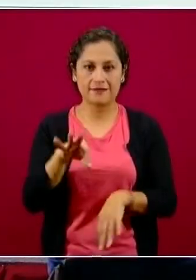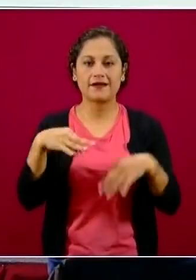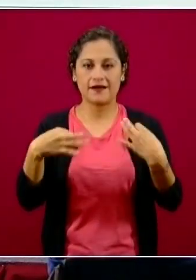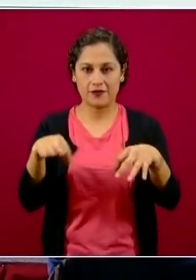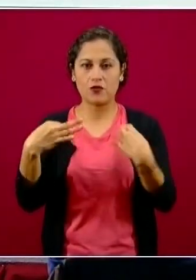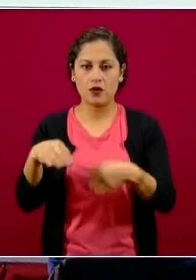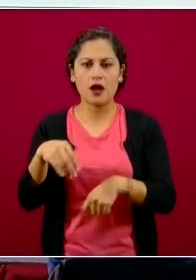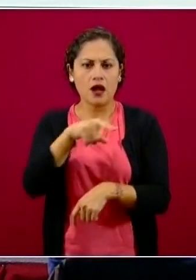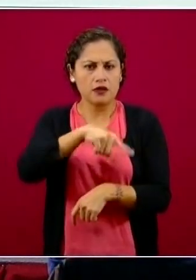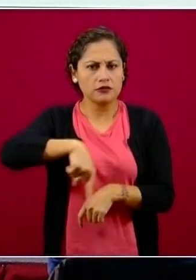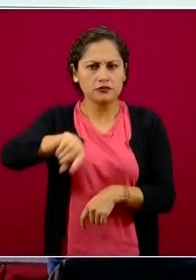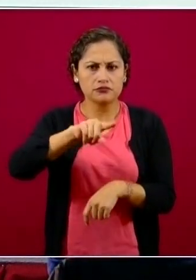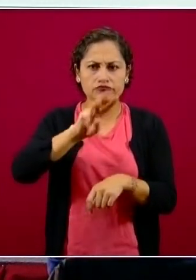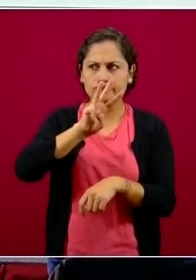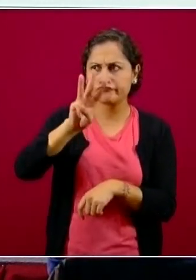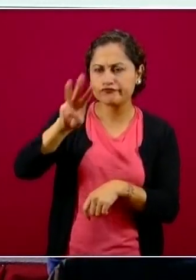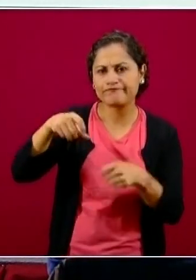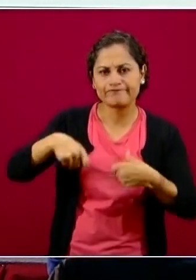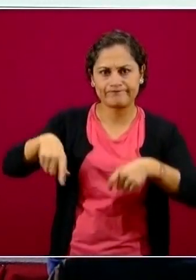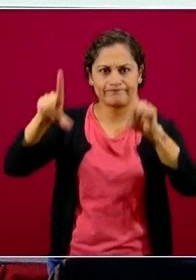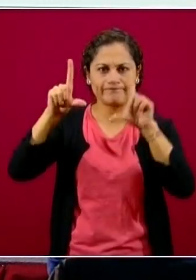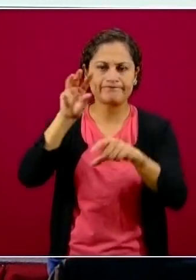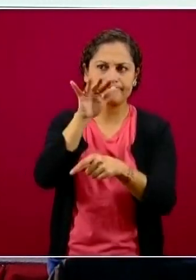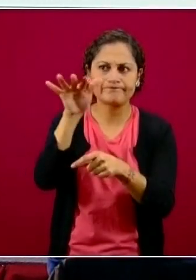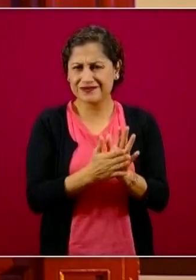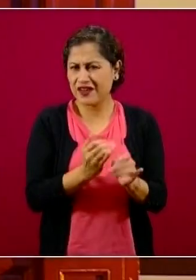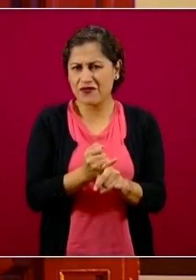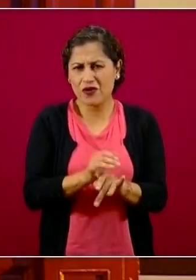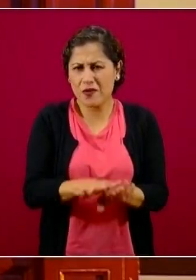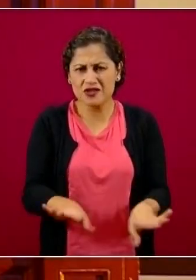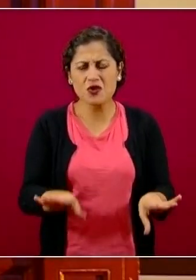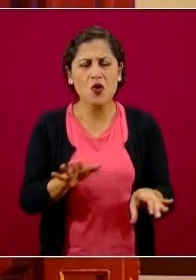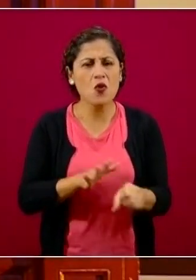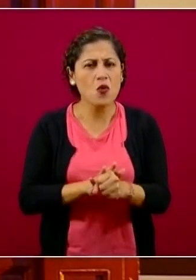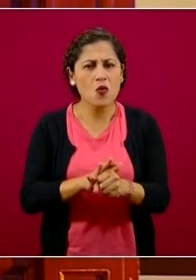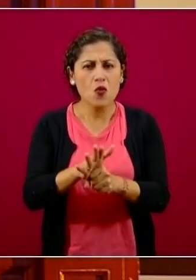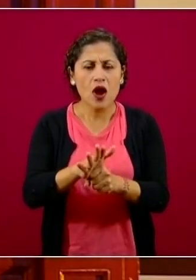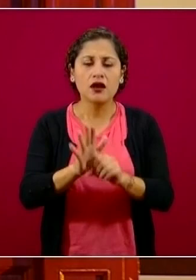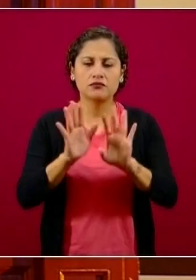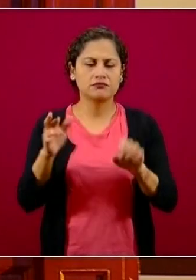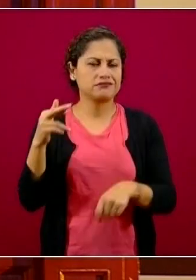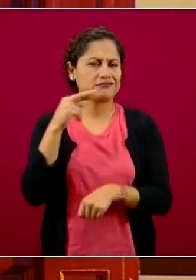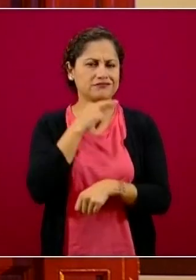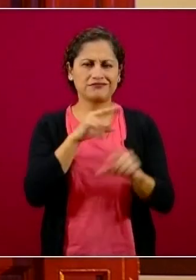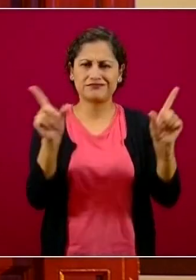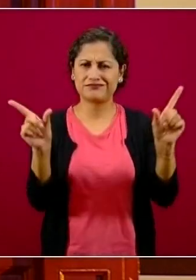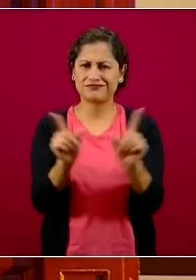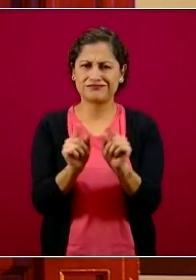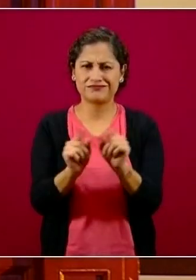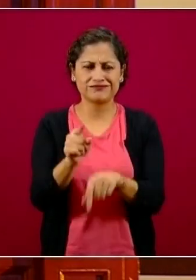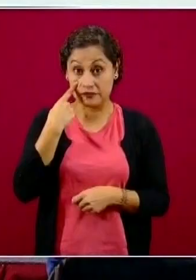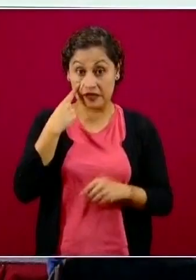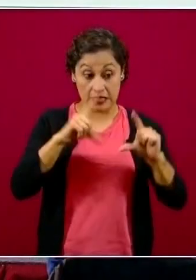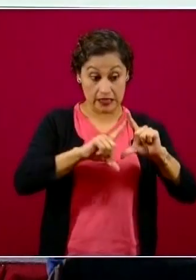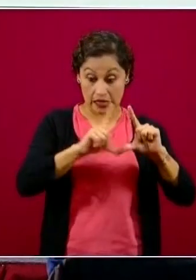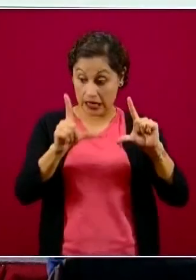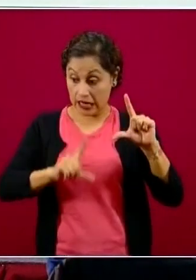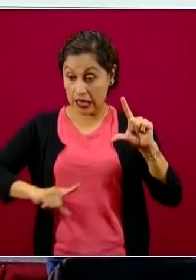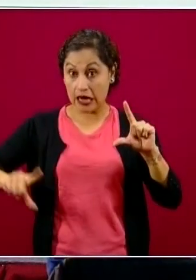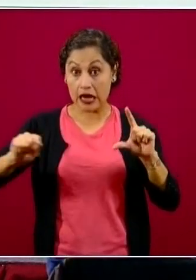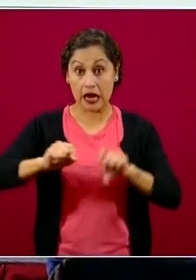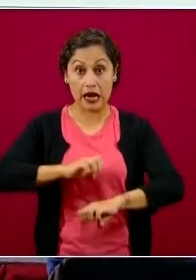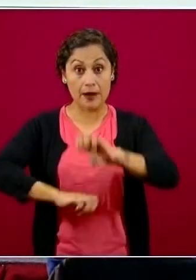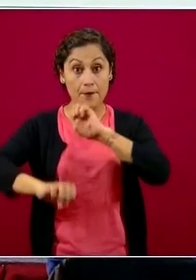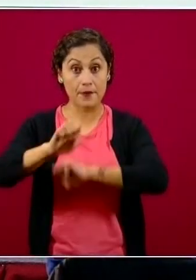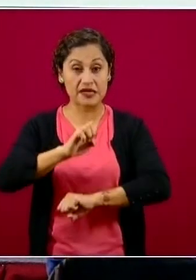pequeñas que puedan exportar porque la mayor parte de las exportaciones las hacen empresas grandes. Esto es así también porque